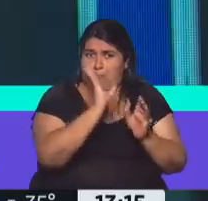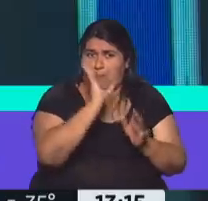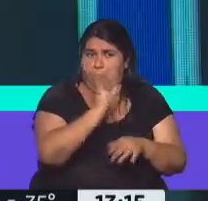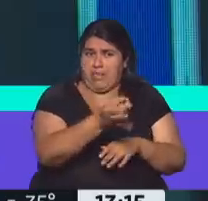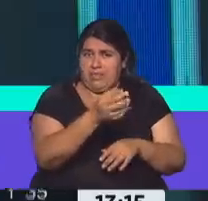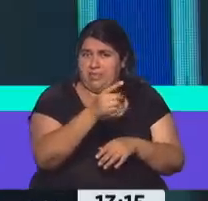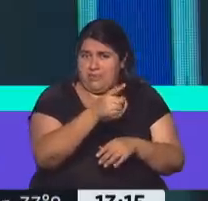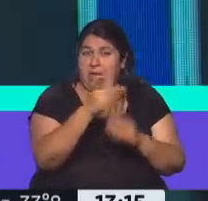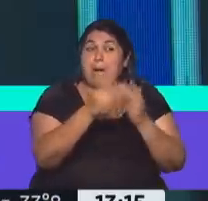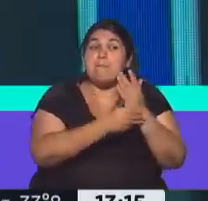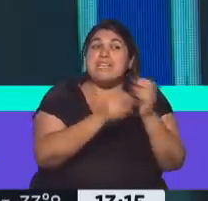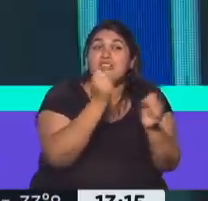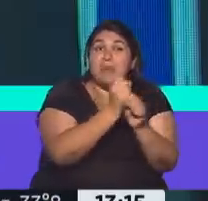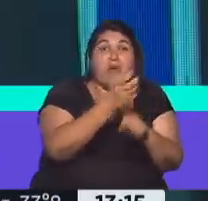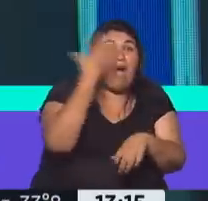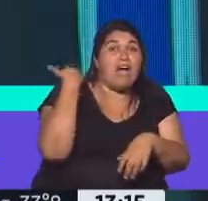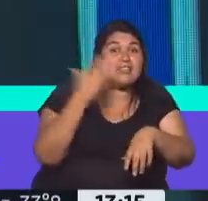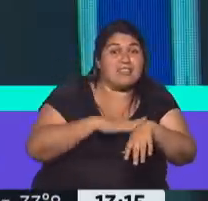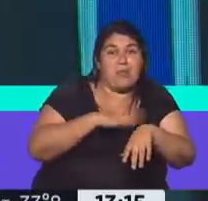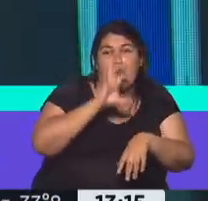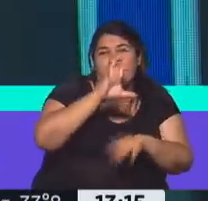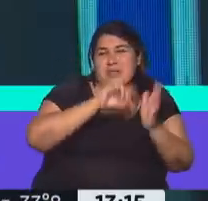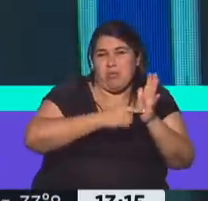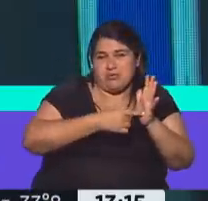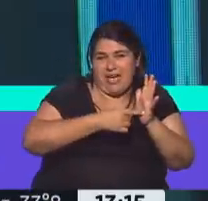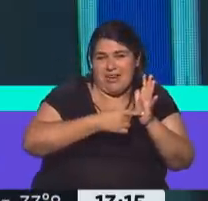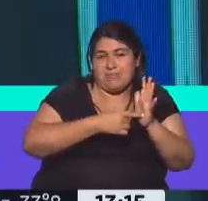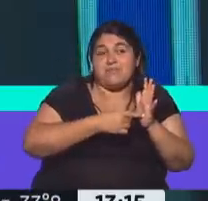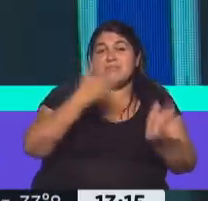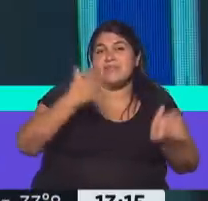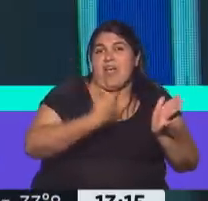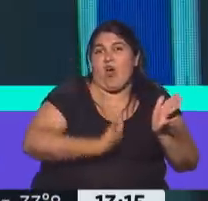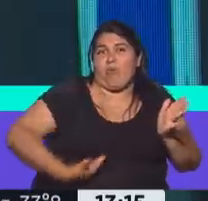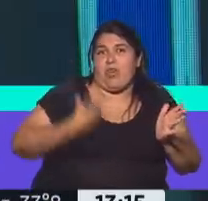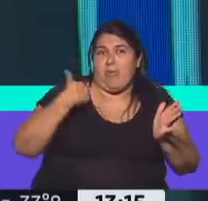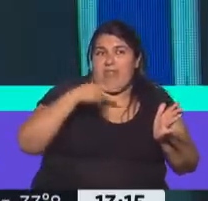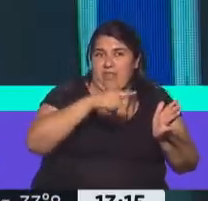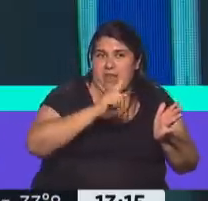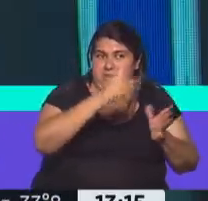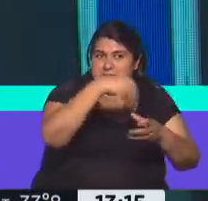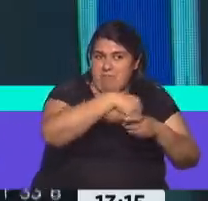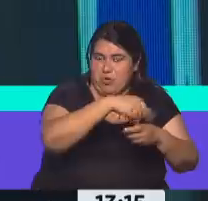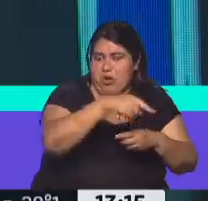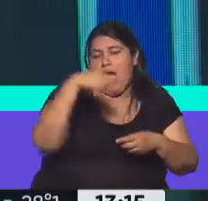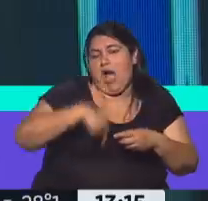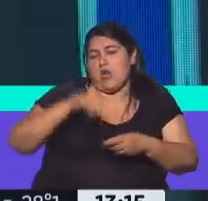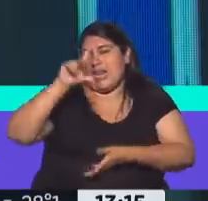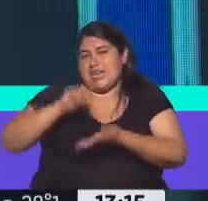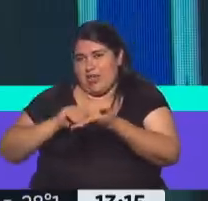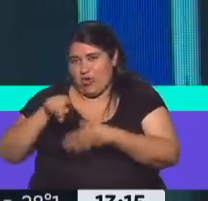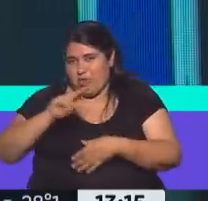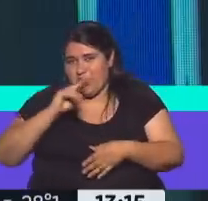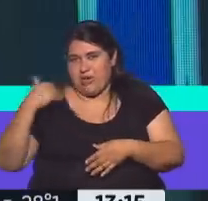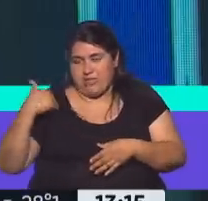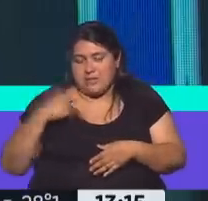era el Ministro de Trabajo de la Provincia de Buenos Aires durante la gestión de la exgobernadora Vidal, ahora legisladora por la Ciudad de Buenos Aires.